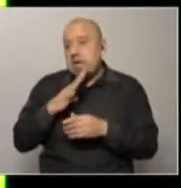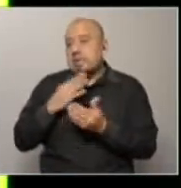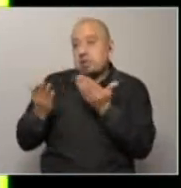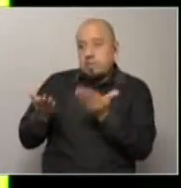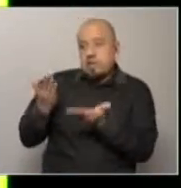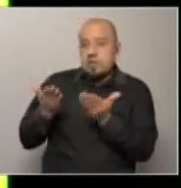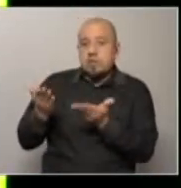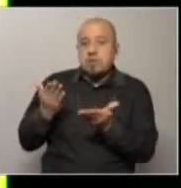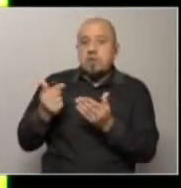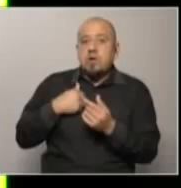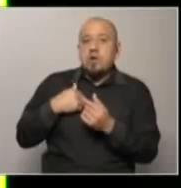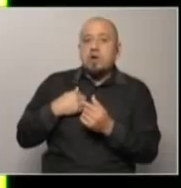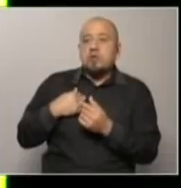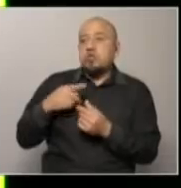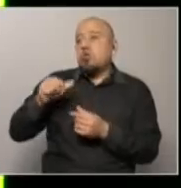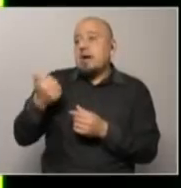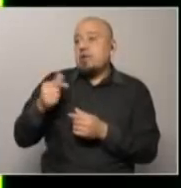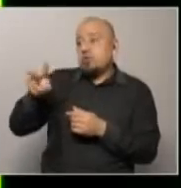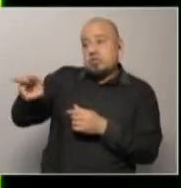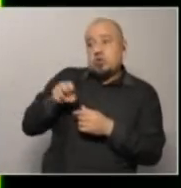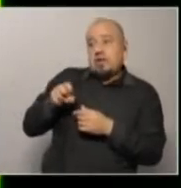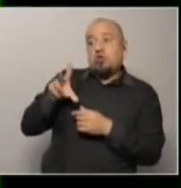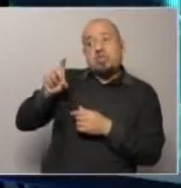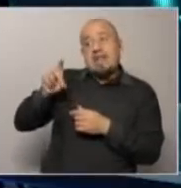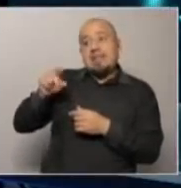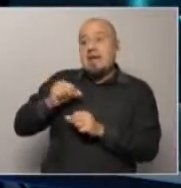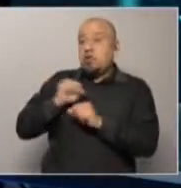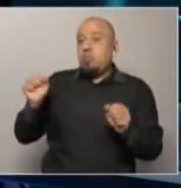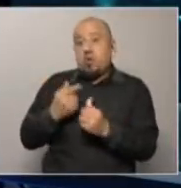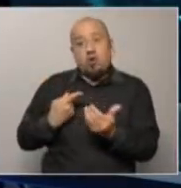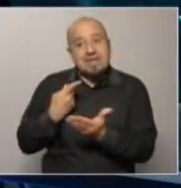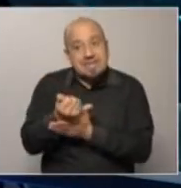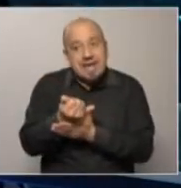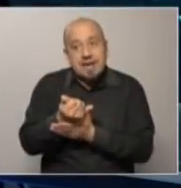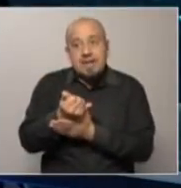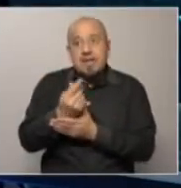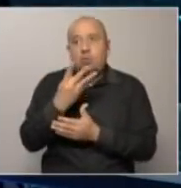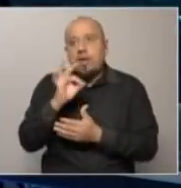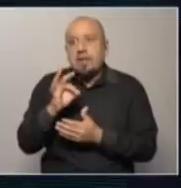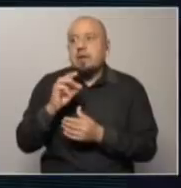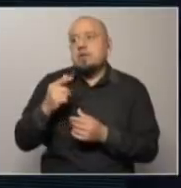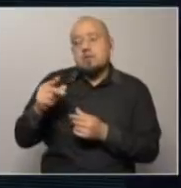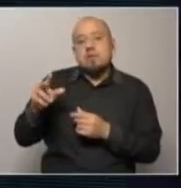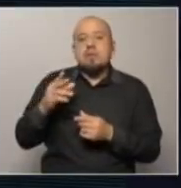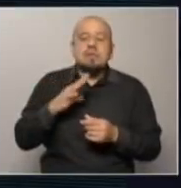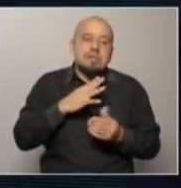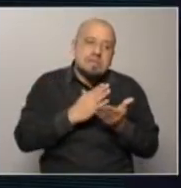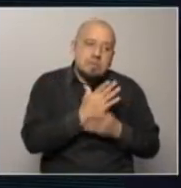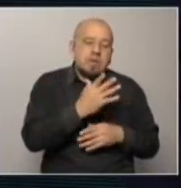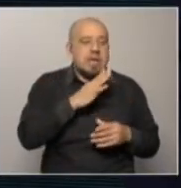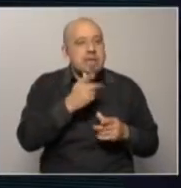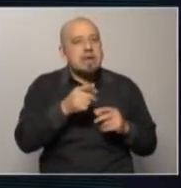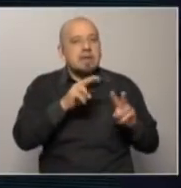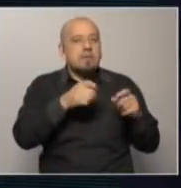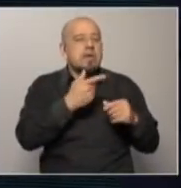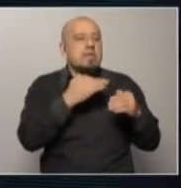si yo gano 30 tengo que gastar 30 por eso tenés que ajustar siempre la retórica de la